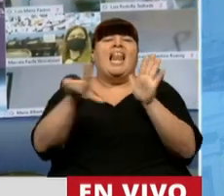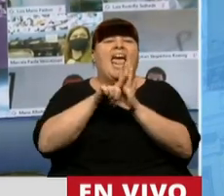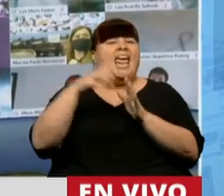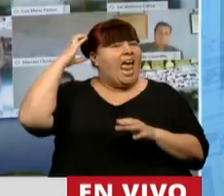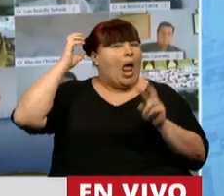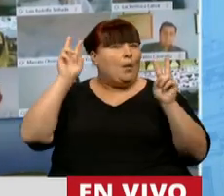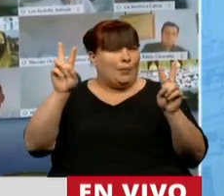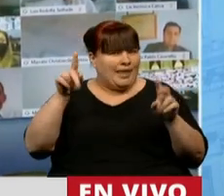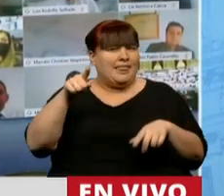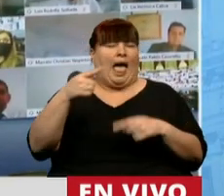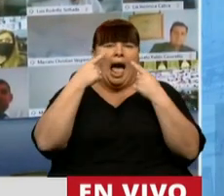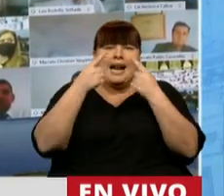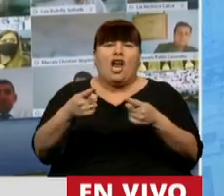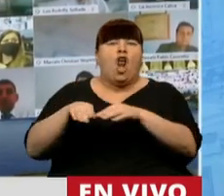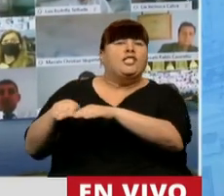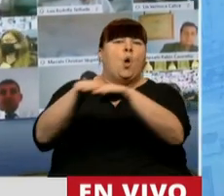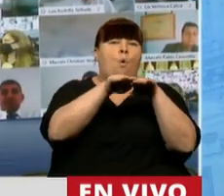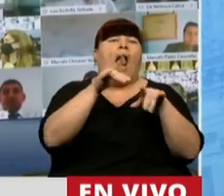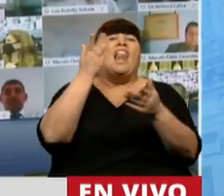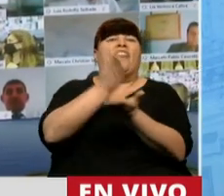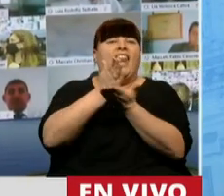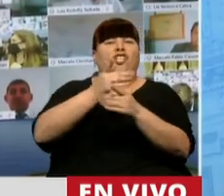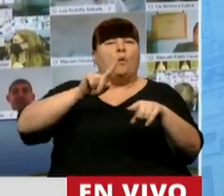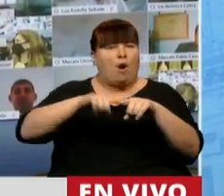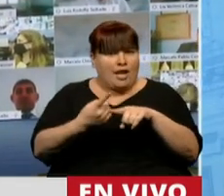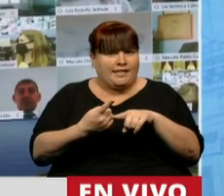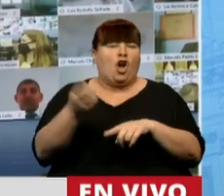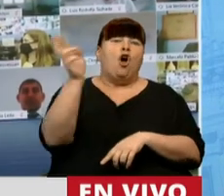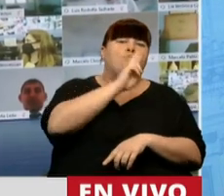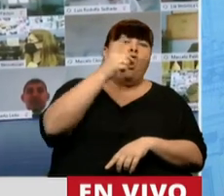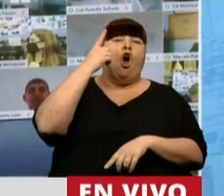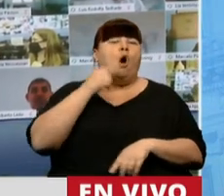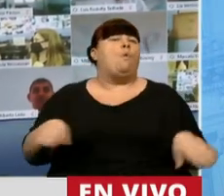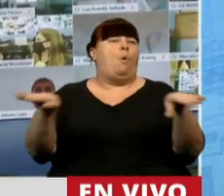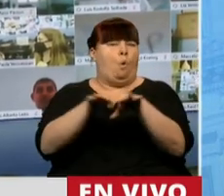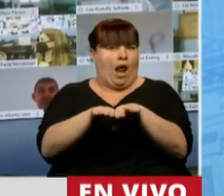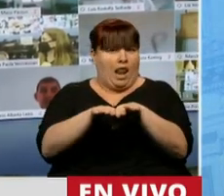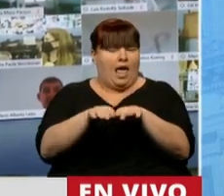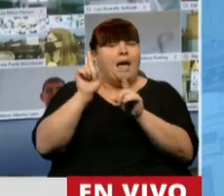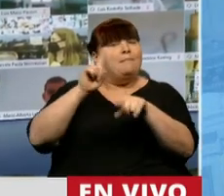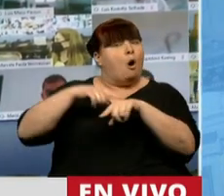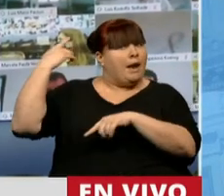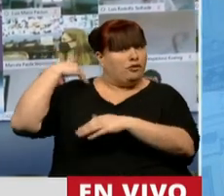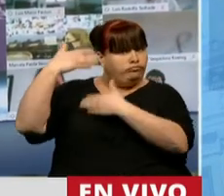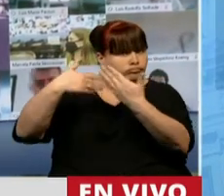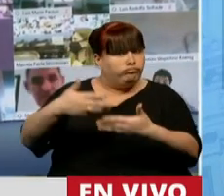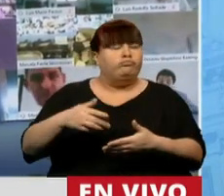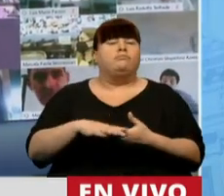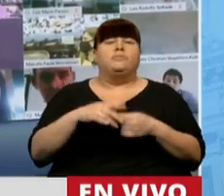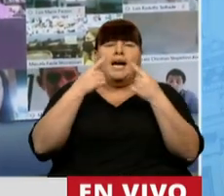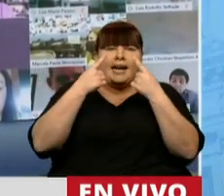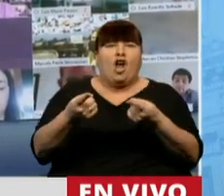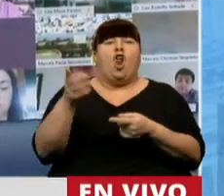Ley Evita, que reconoció la igualdad de derechos políticos entre mujeres y hombres. Desde ese momento nos fue